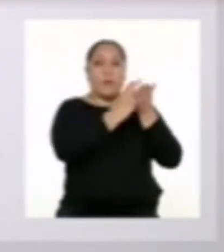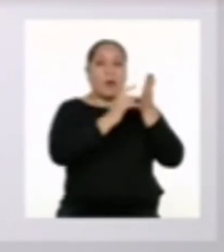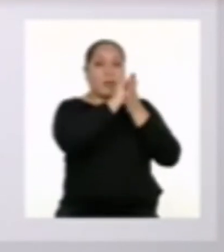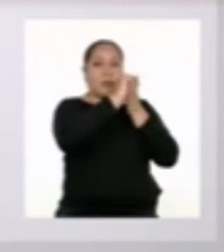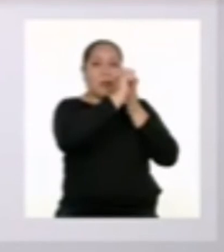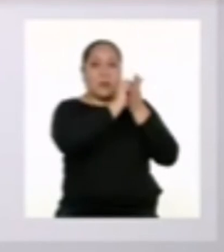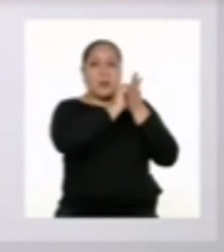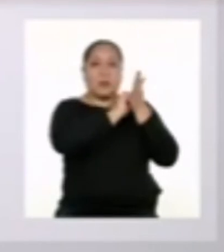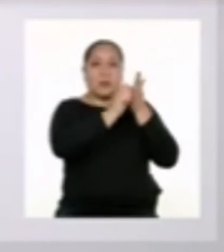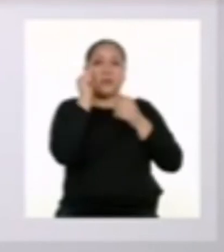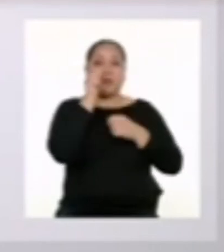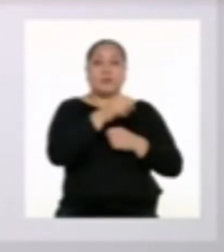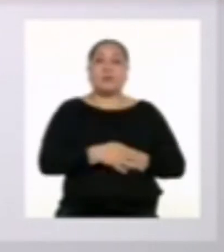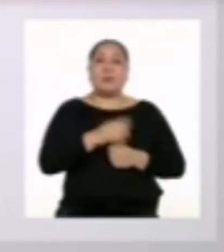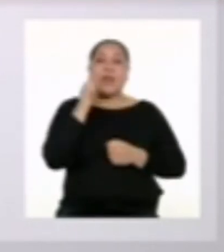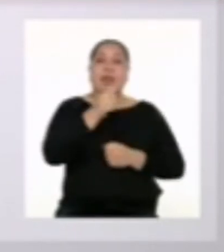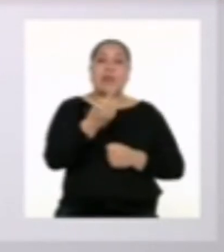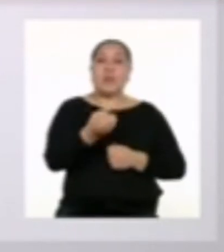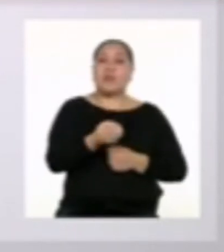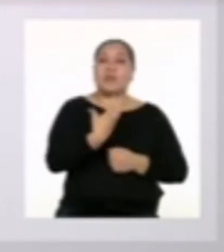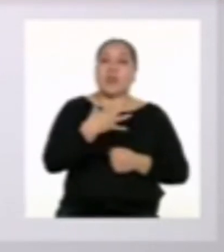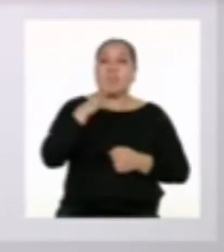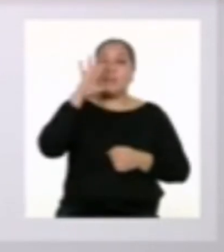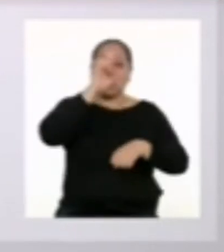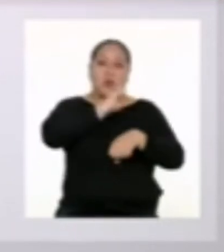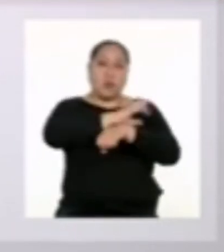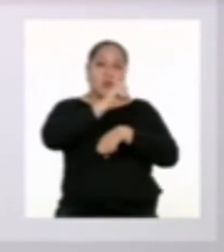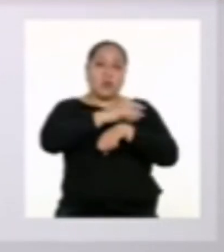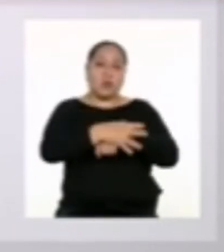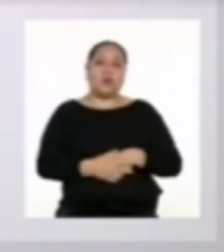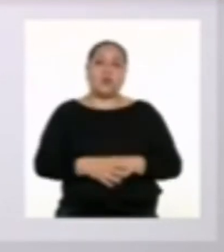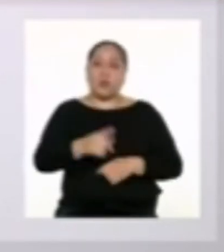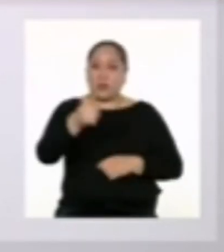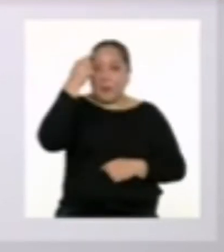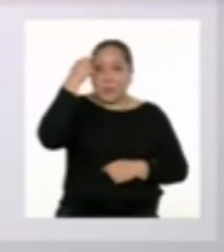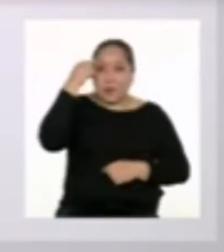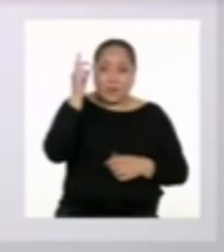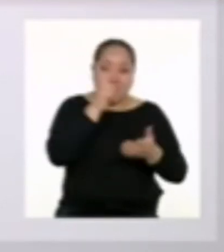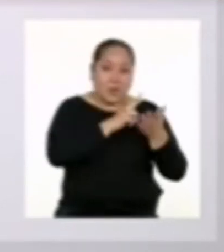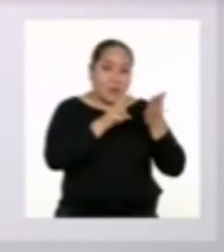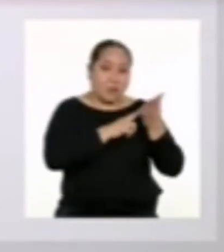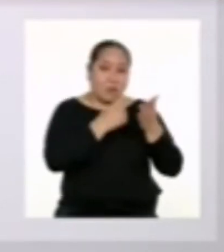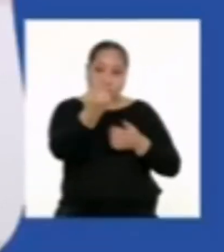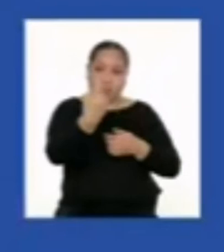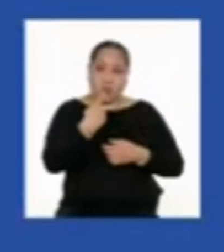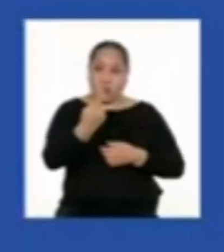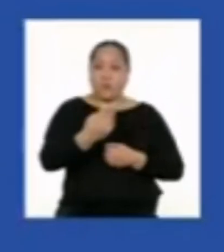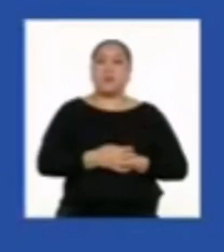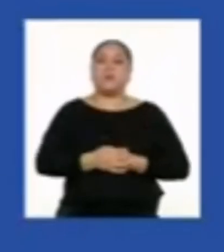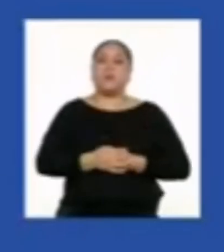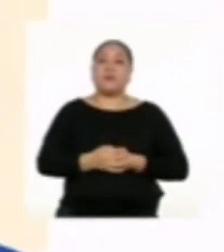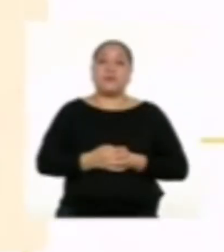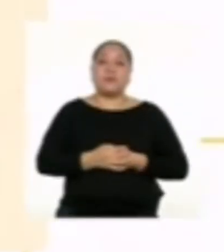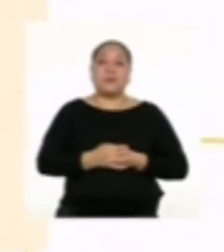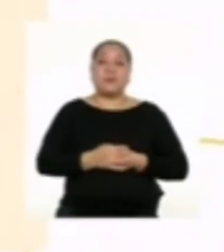parte del texto, en la cual nos dan cinco consejos. ¿Qué te parece si lo leemos tú y yo?